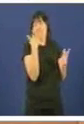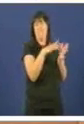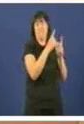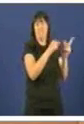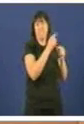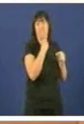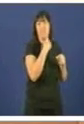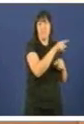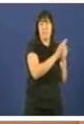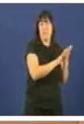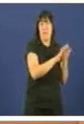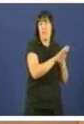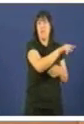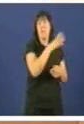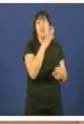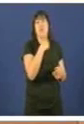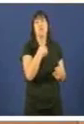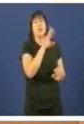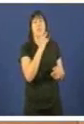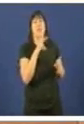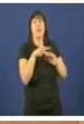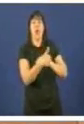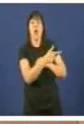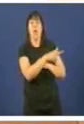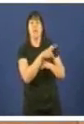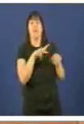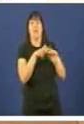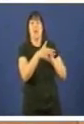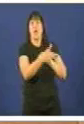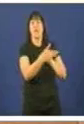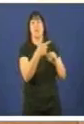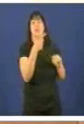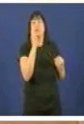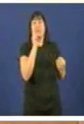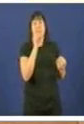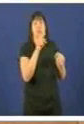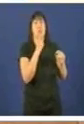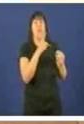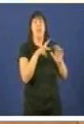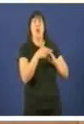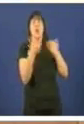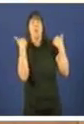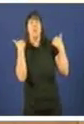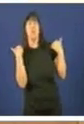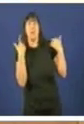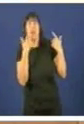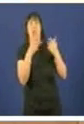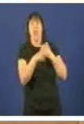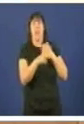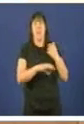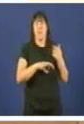Supoño, señoría, que vostedes non se refira a estos recortes que anuncia, supoño, que de forma responsable o alcalde de Pontevedra.